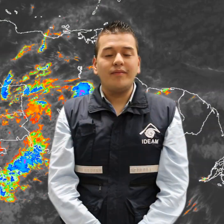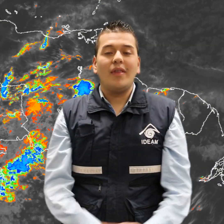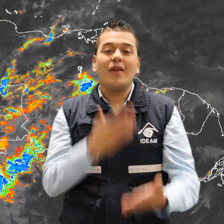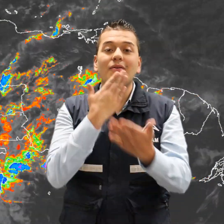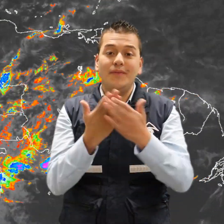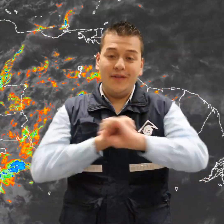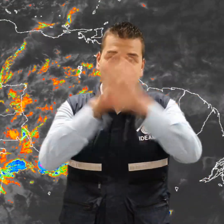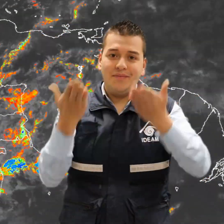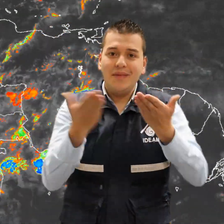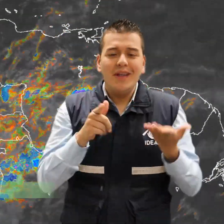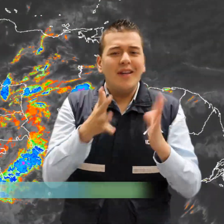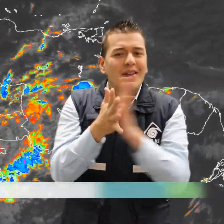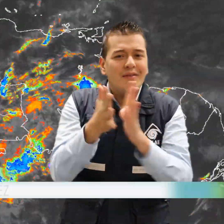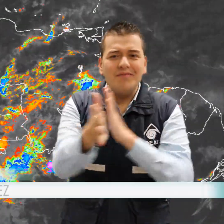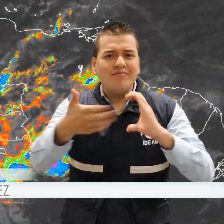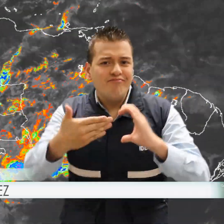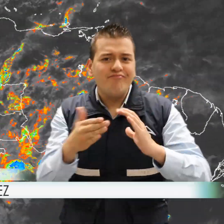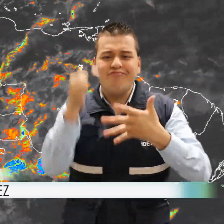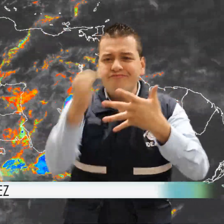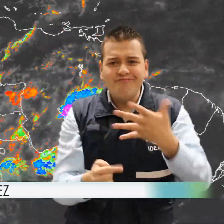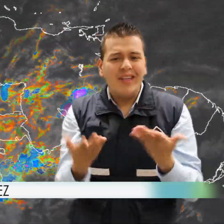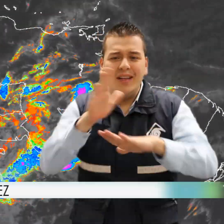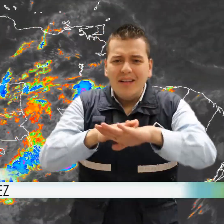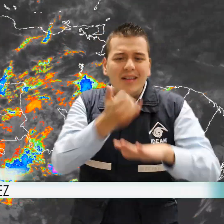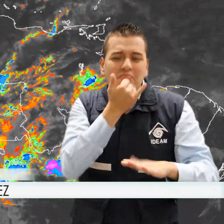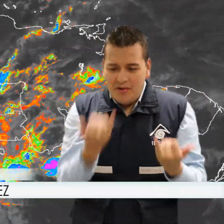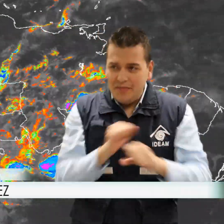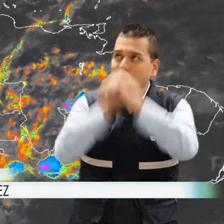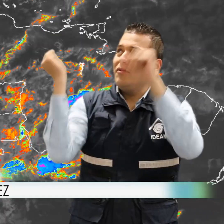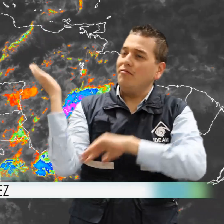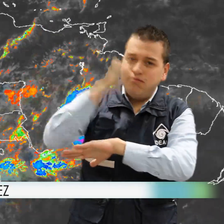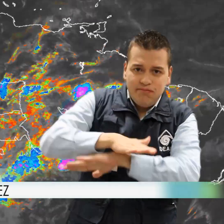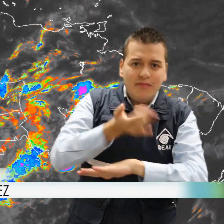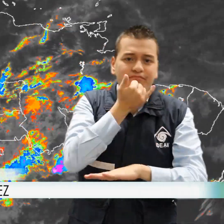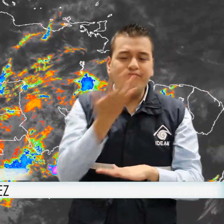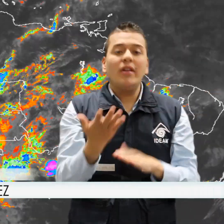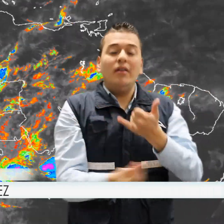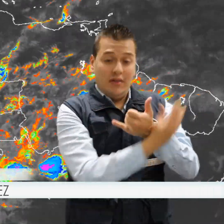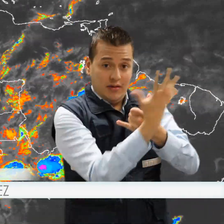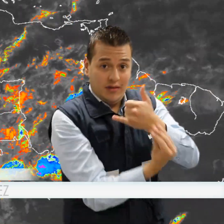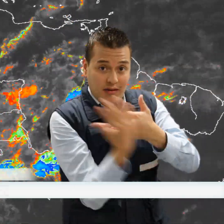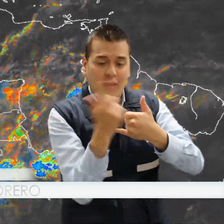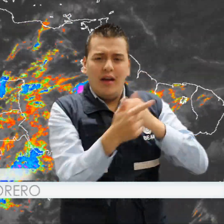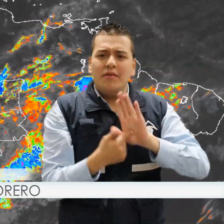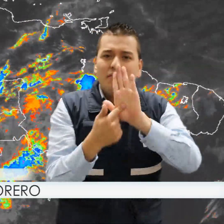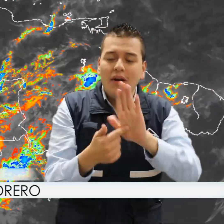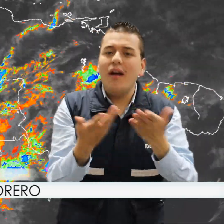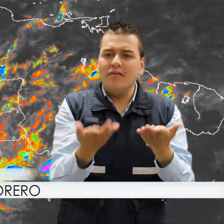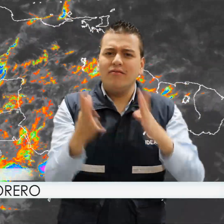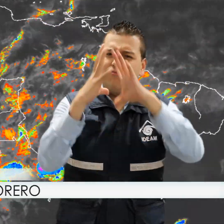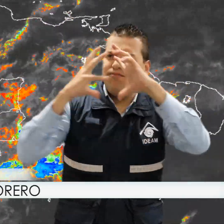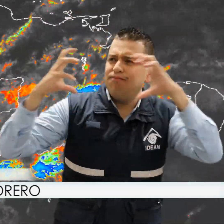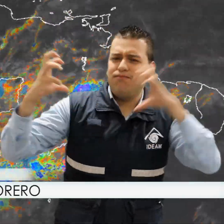Muy buenos días y bienvenidos al pronóstico del estado del tiempo para la mañana y tarde de hoy. Como lo podemos apreciar en nuestras imágenes de satélite, la mayor